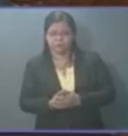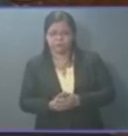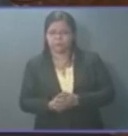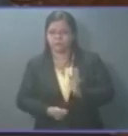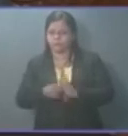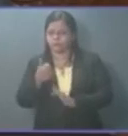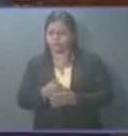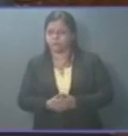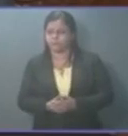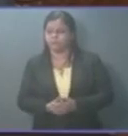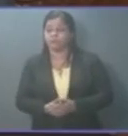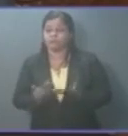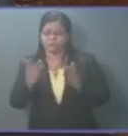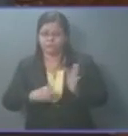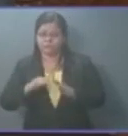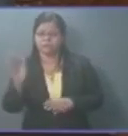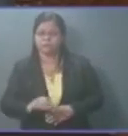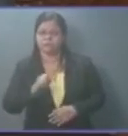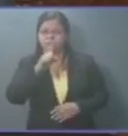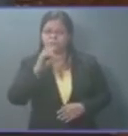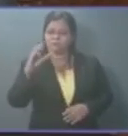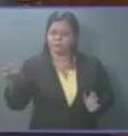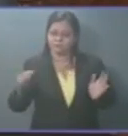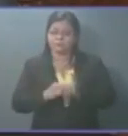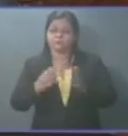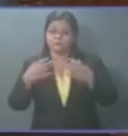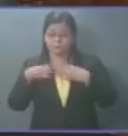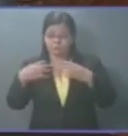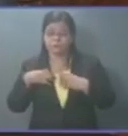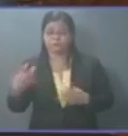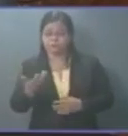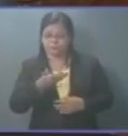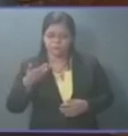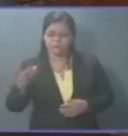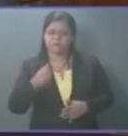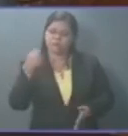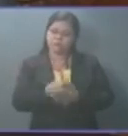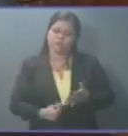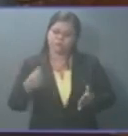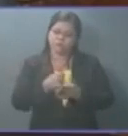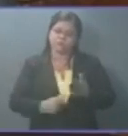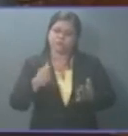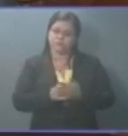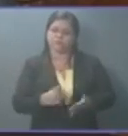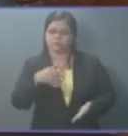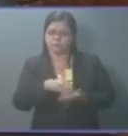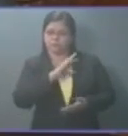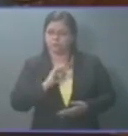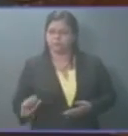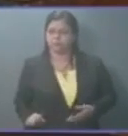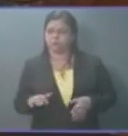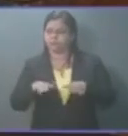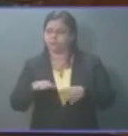vidas, nos costó más de 100 mil vidas en toda esta larga lucha del pueblo salvadoreño. Muchas gracias,